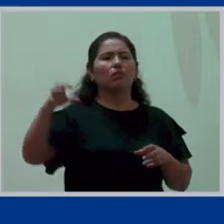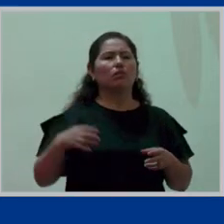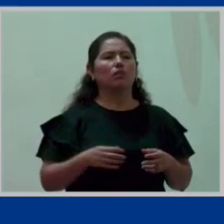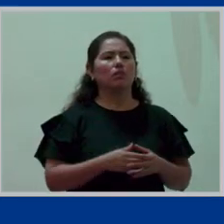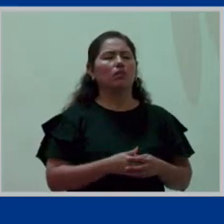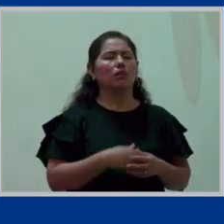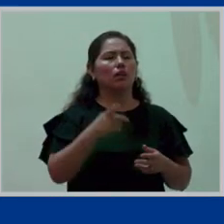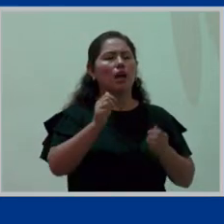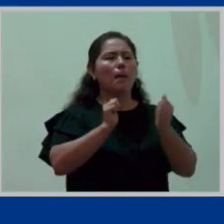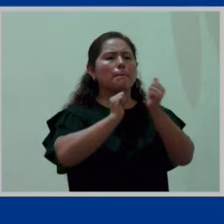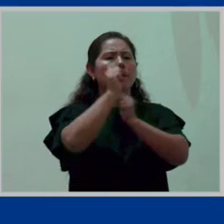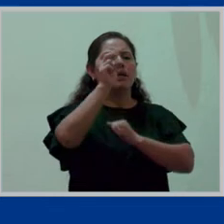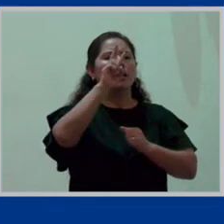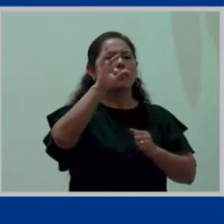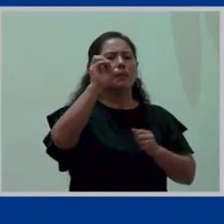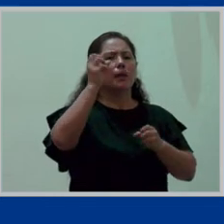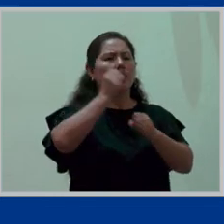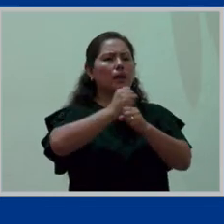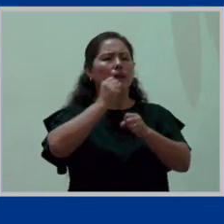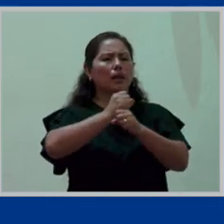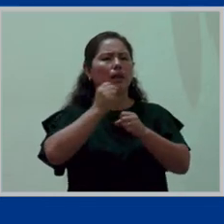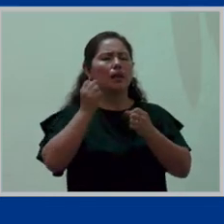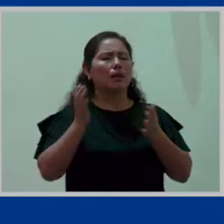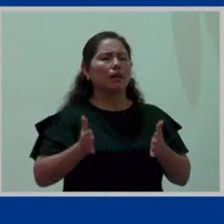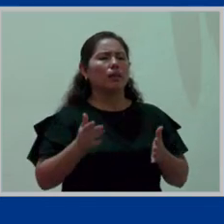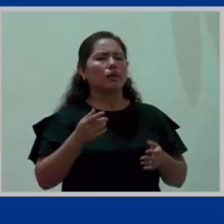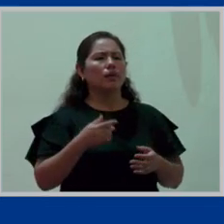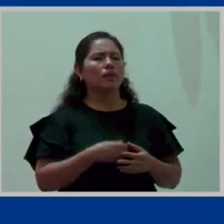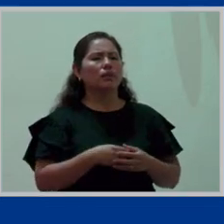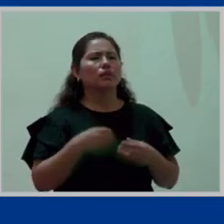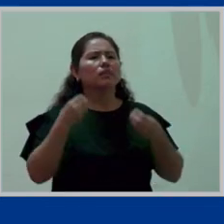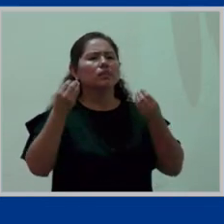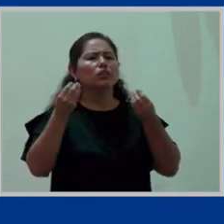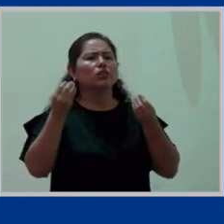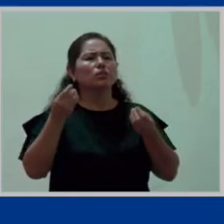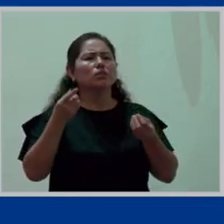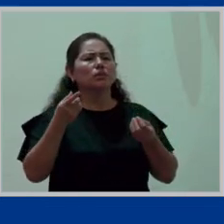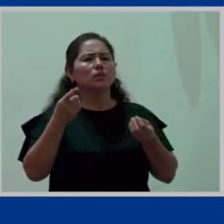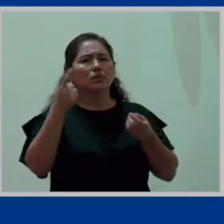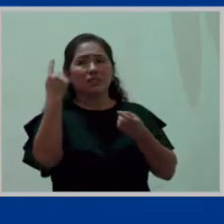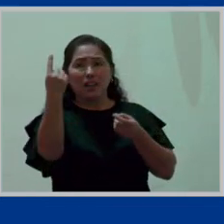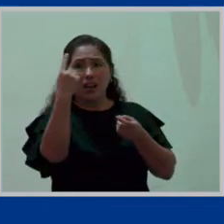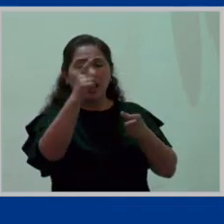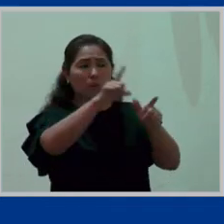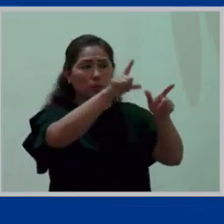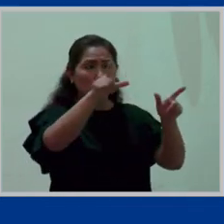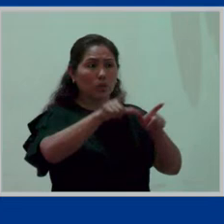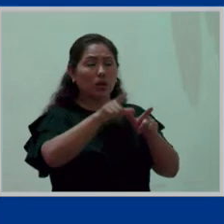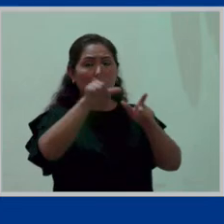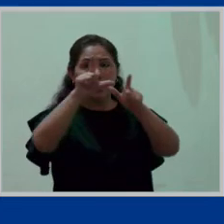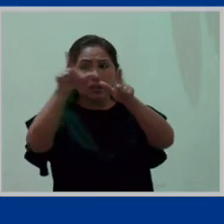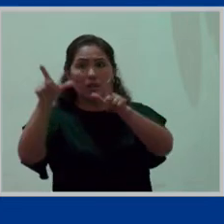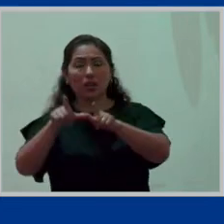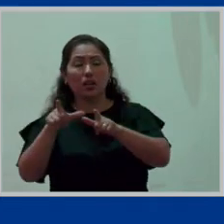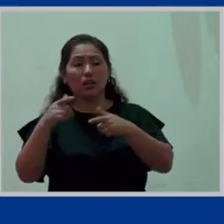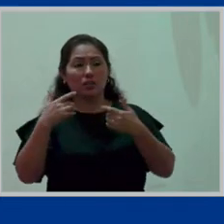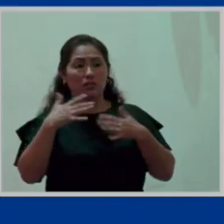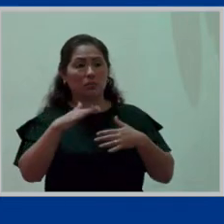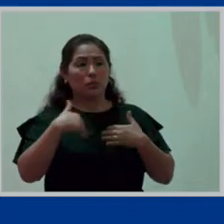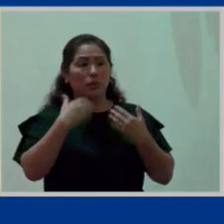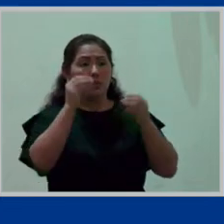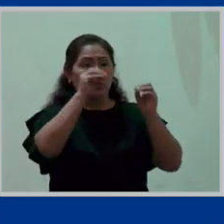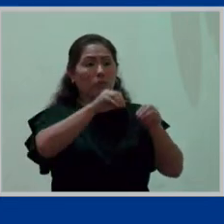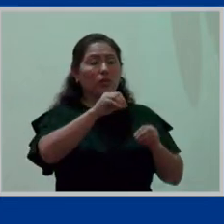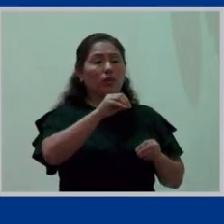que también trabaja ahora ¿cómo sería la casa? si se hagan hacer luego el empleador no